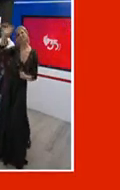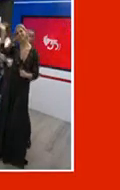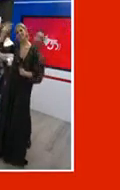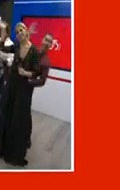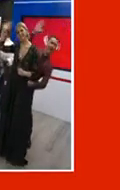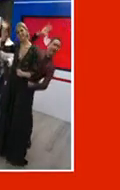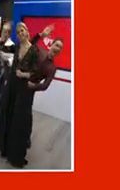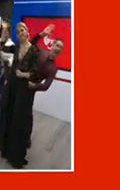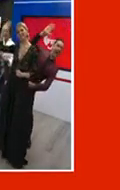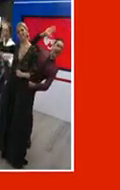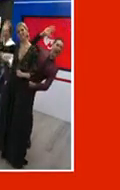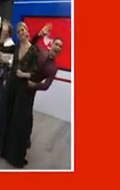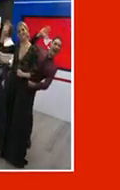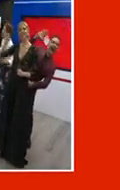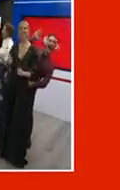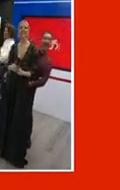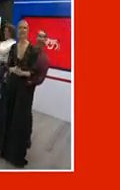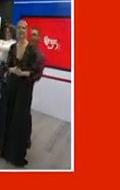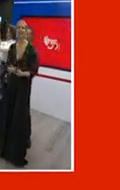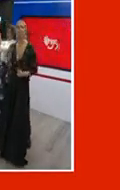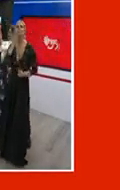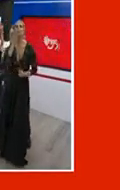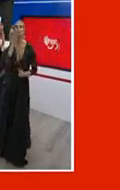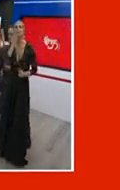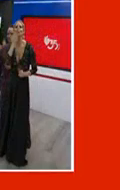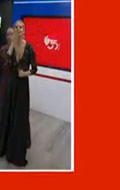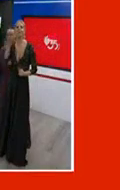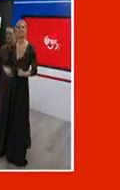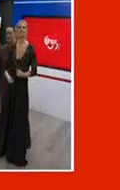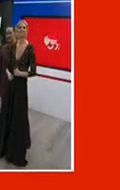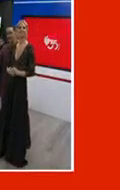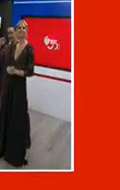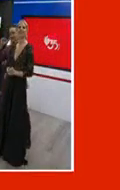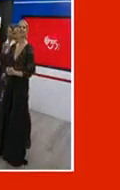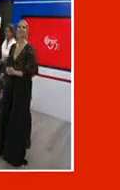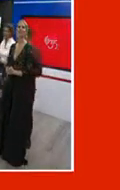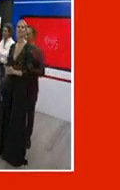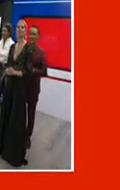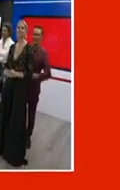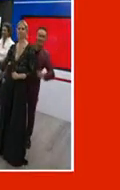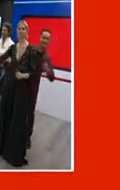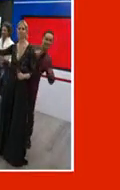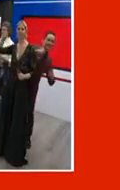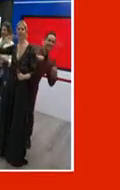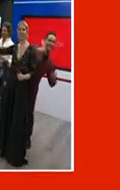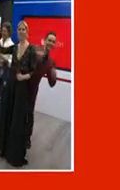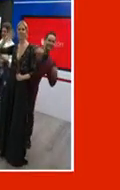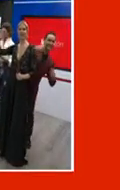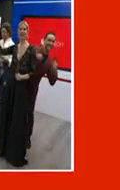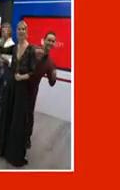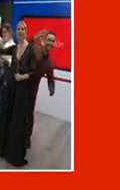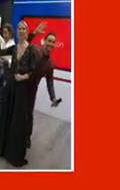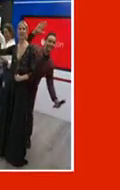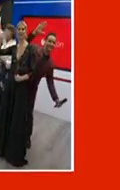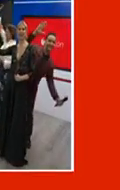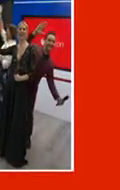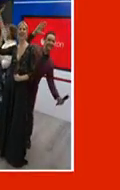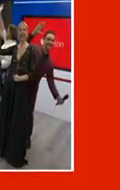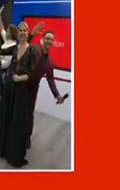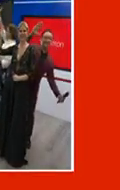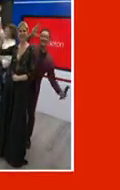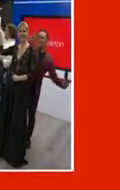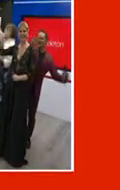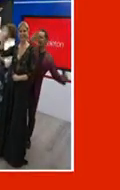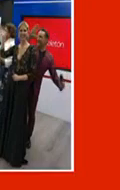Aquí están todos, mira cómo se ven. Estamos muy emocionados, de verdad. Gracias por el apoyo a todos los que ya lo están haciendo. Recuérdense, muchos canales, la